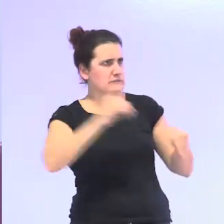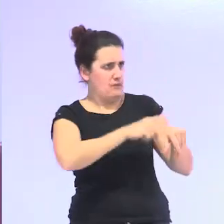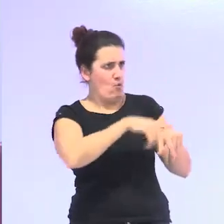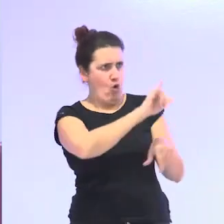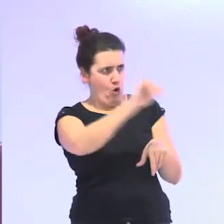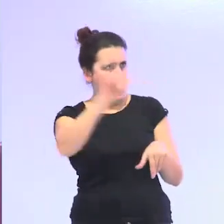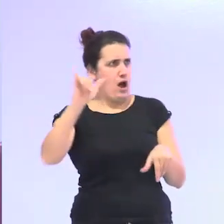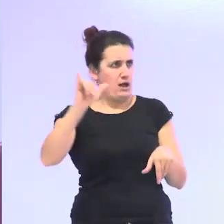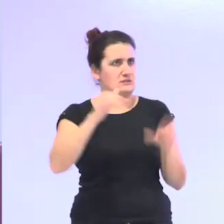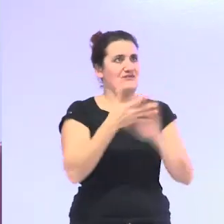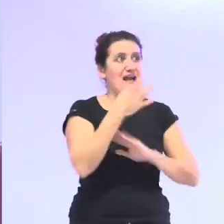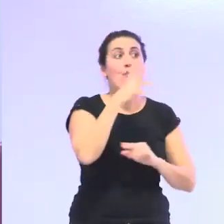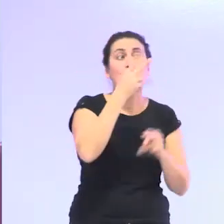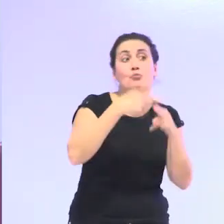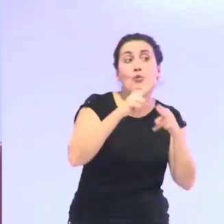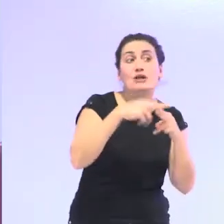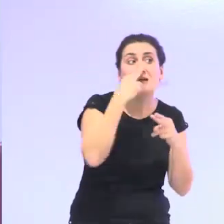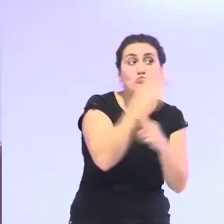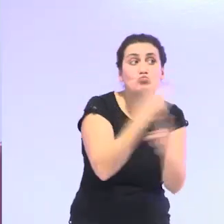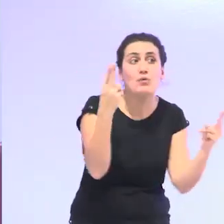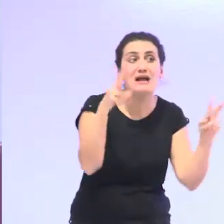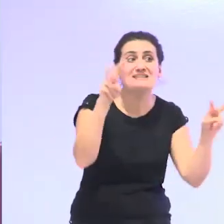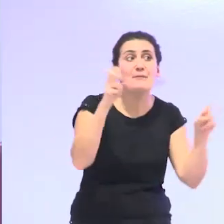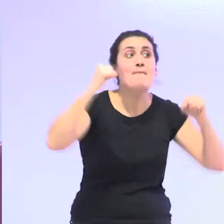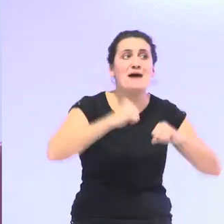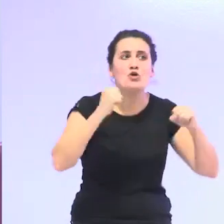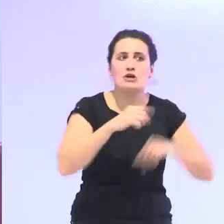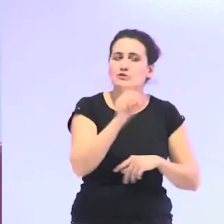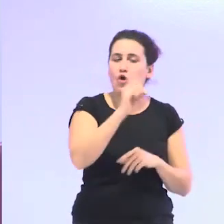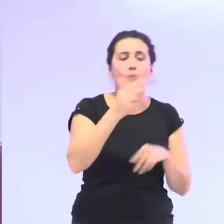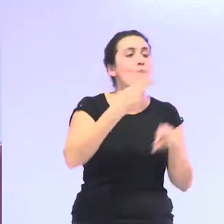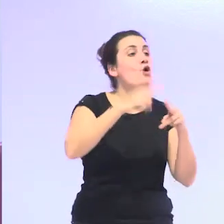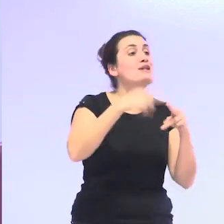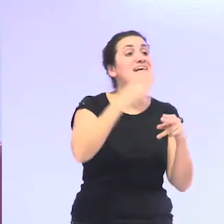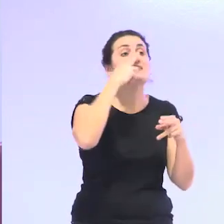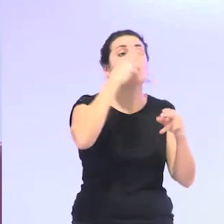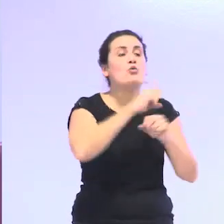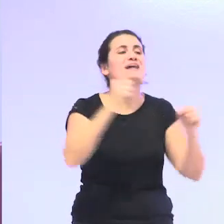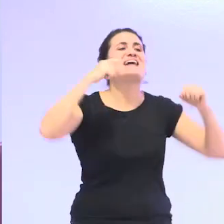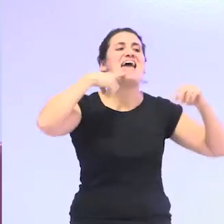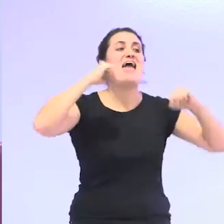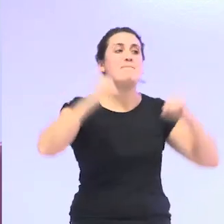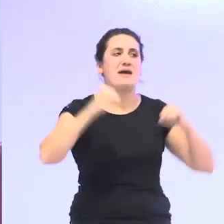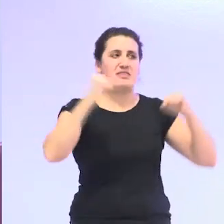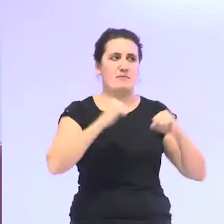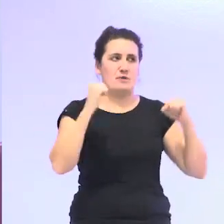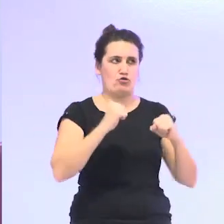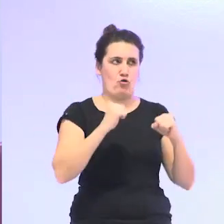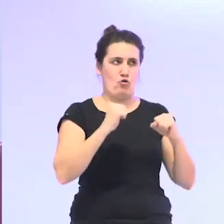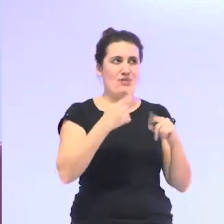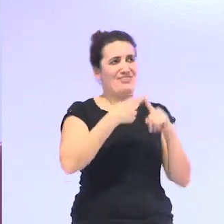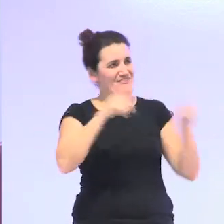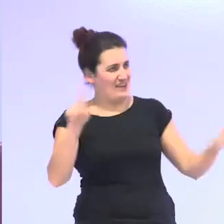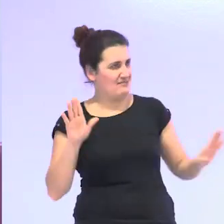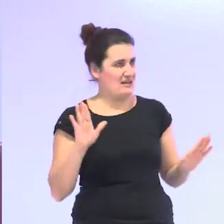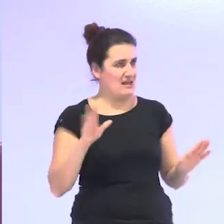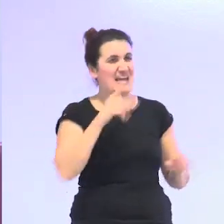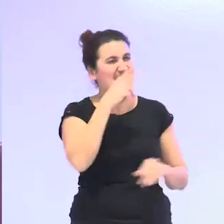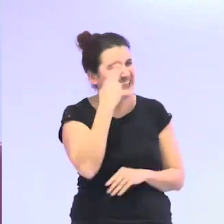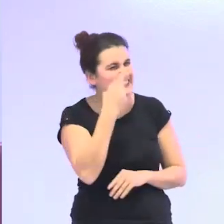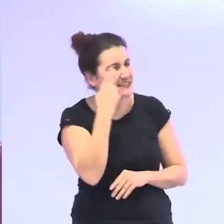digo que no hay que hablar de políticas públicas de mayores habría que hablar de políticas públicas de envejecimiento sería mucho más interesante y